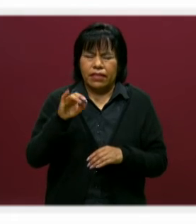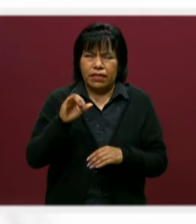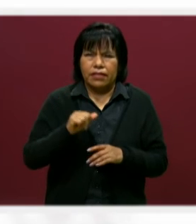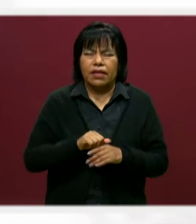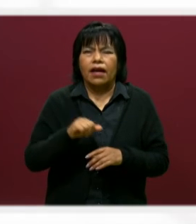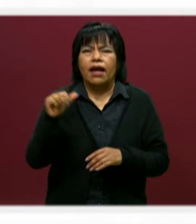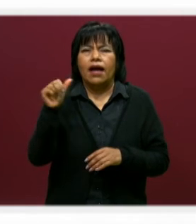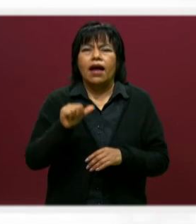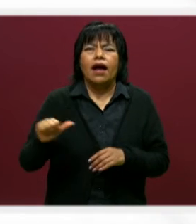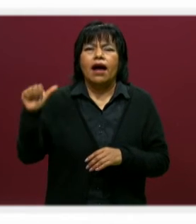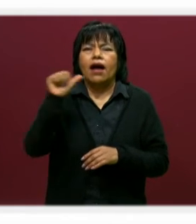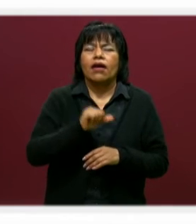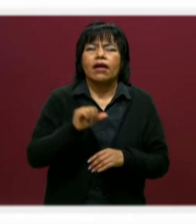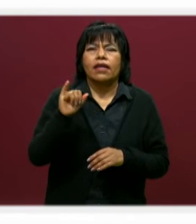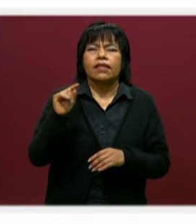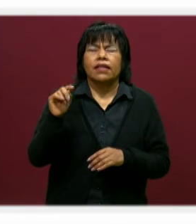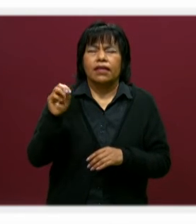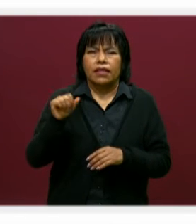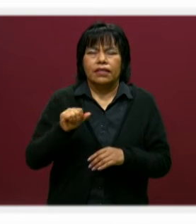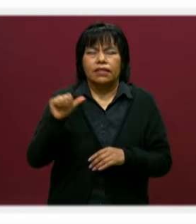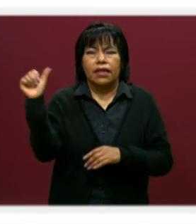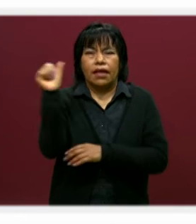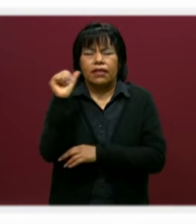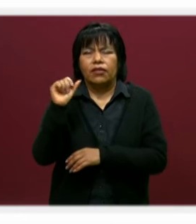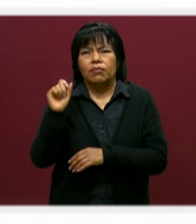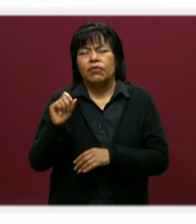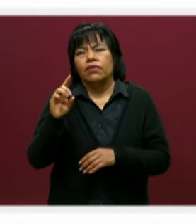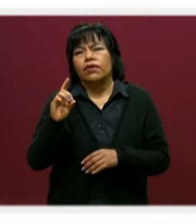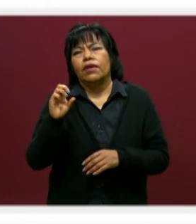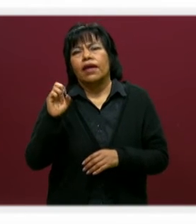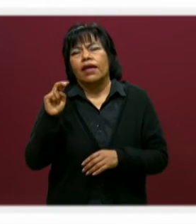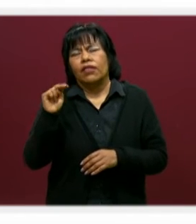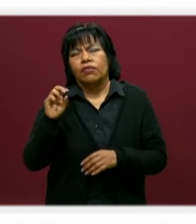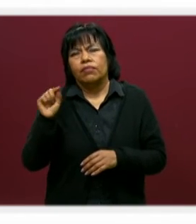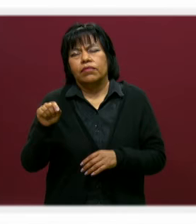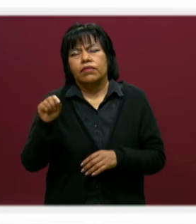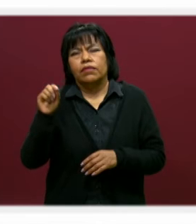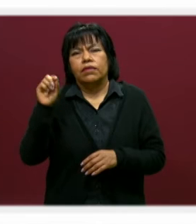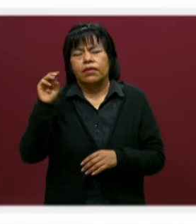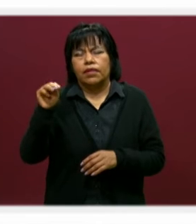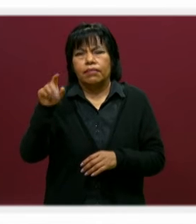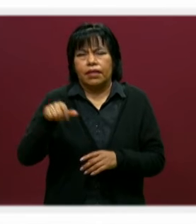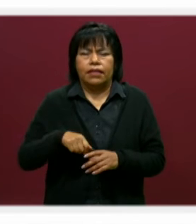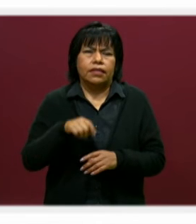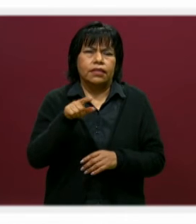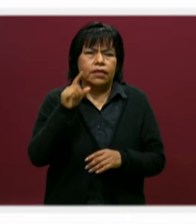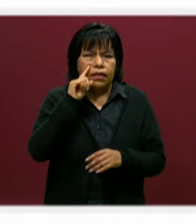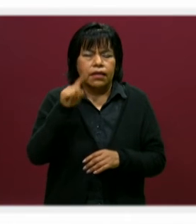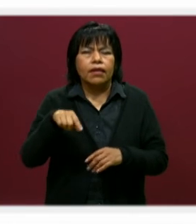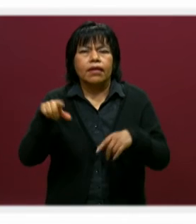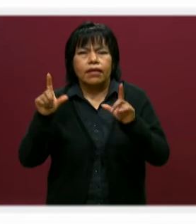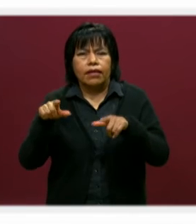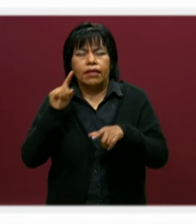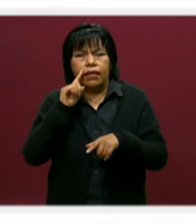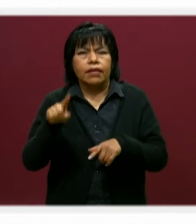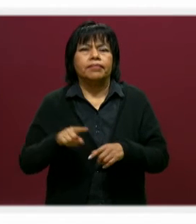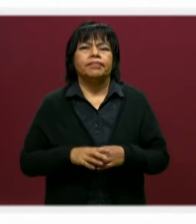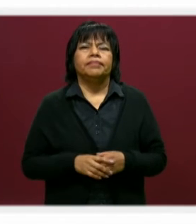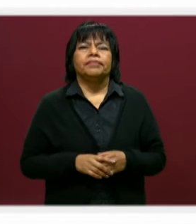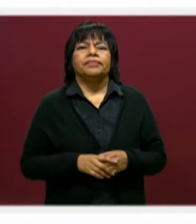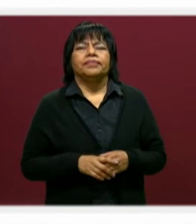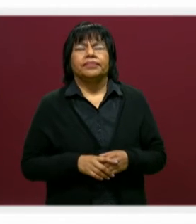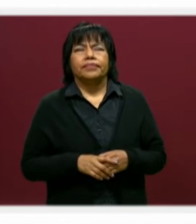itsatlisco.edu.mx. Y la de escolares, arroba, itsatlisco.edu.mx.